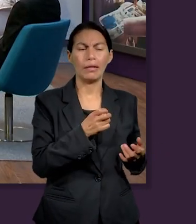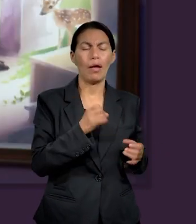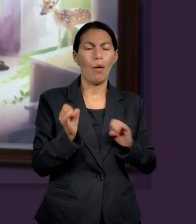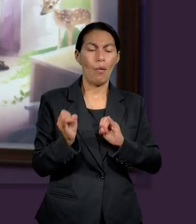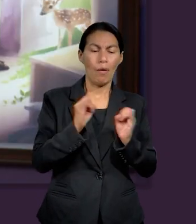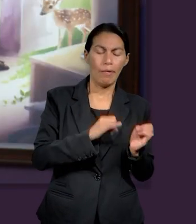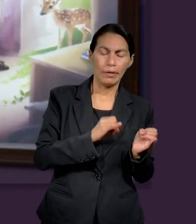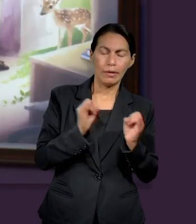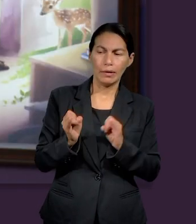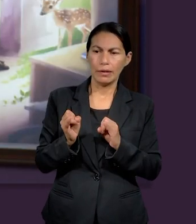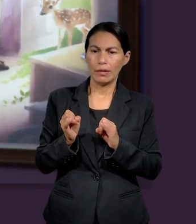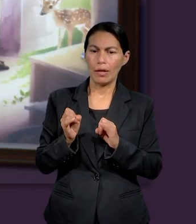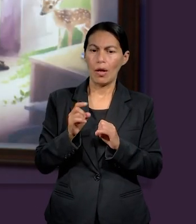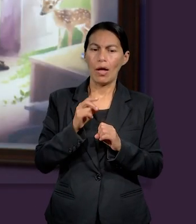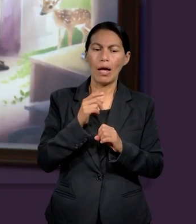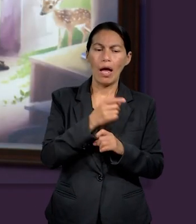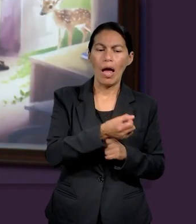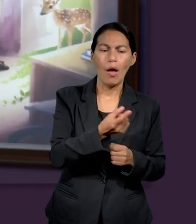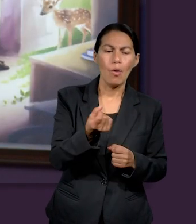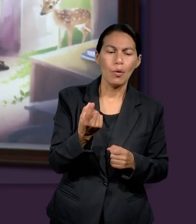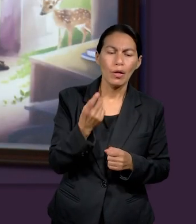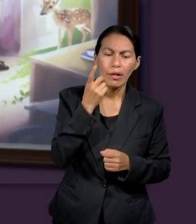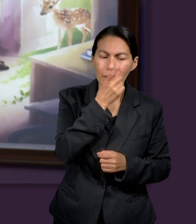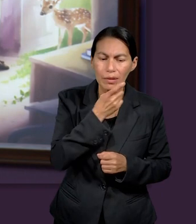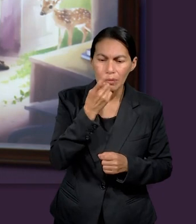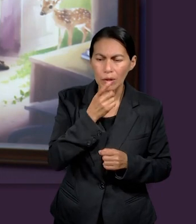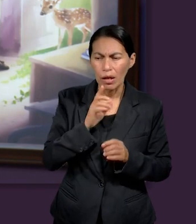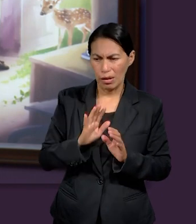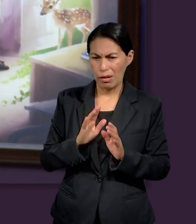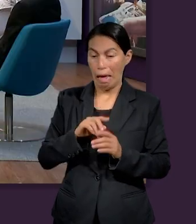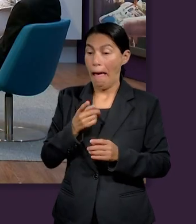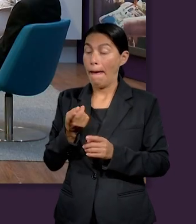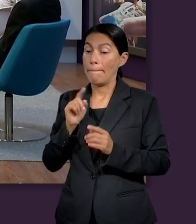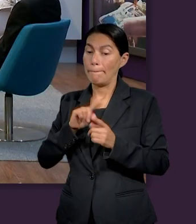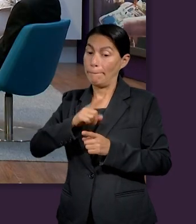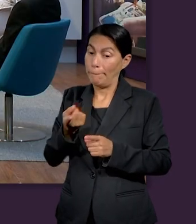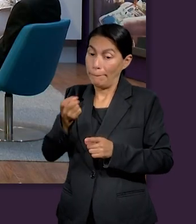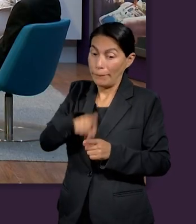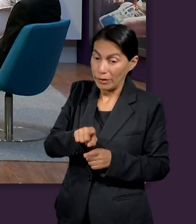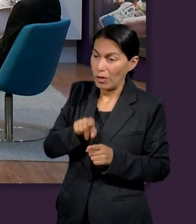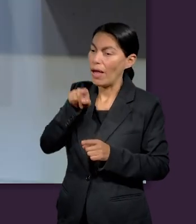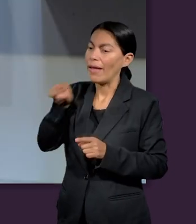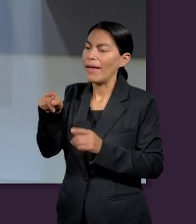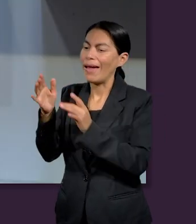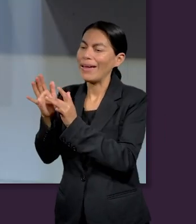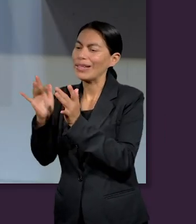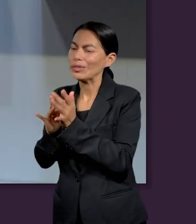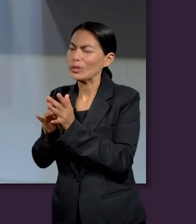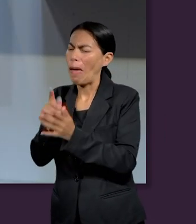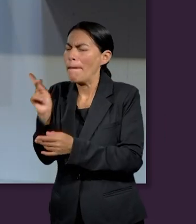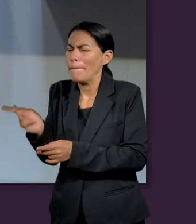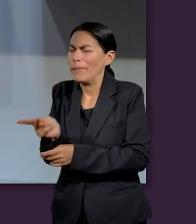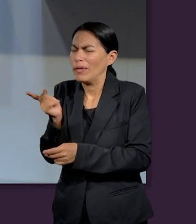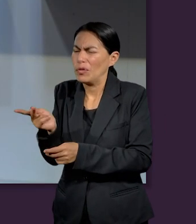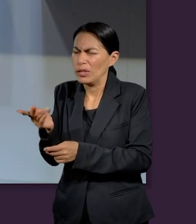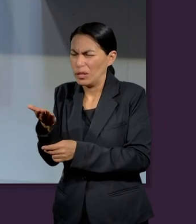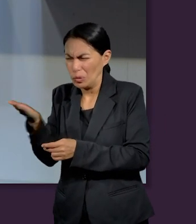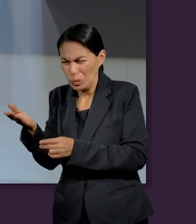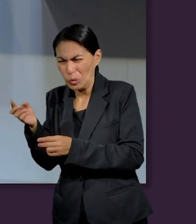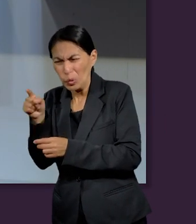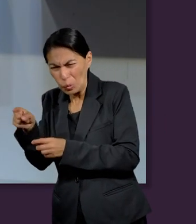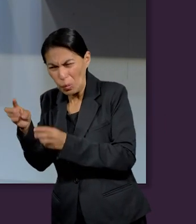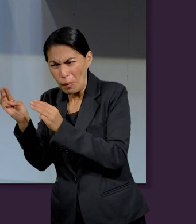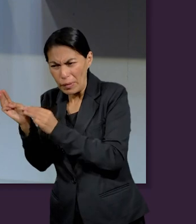que iba a liberar a de los romanos, mandó a sus discípulos a preguntarle a Jesús que si él era el